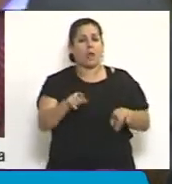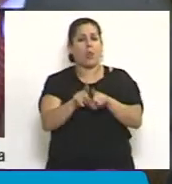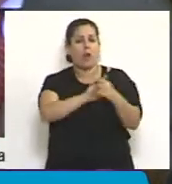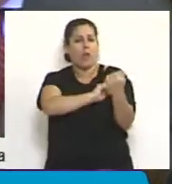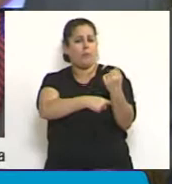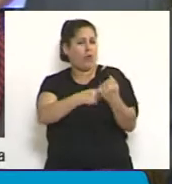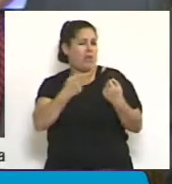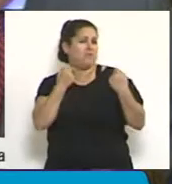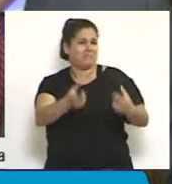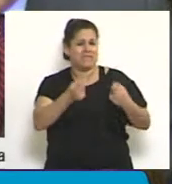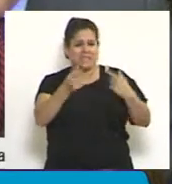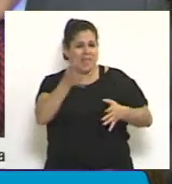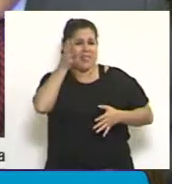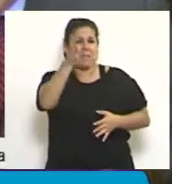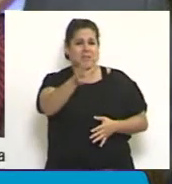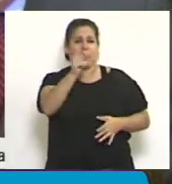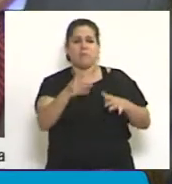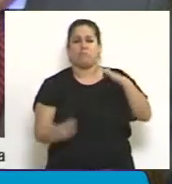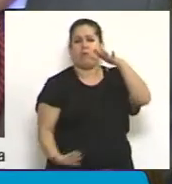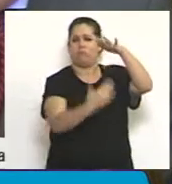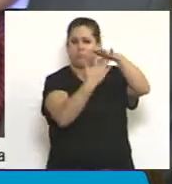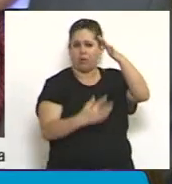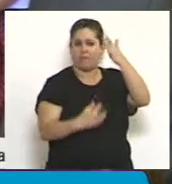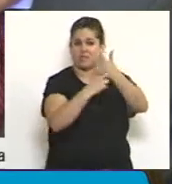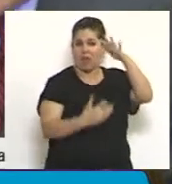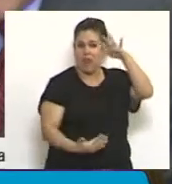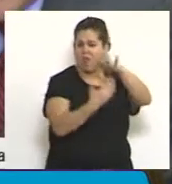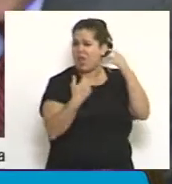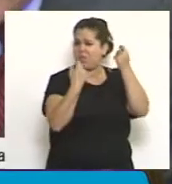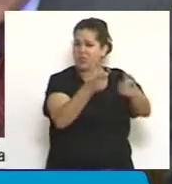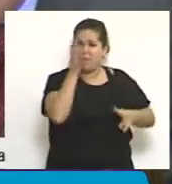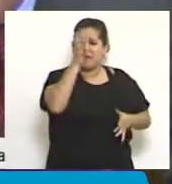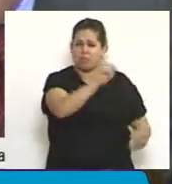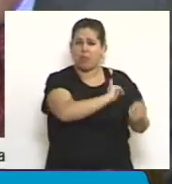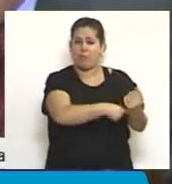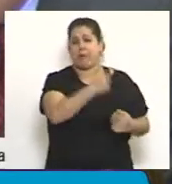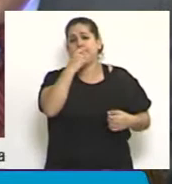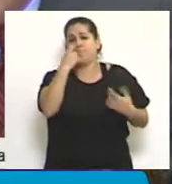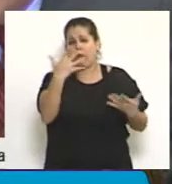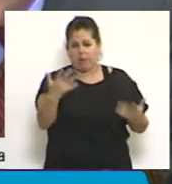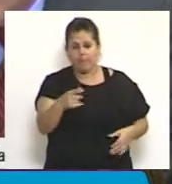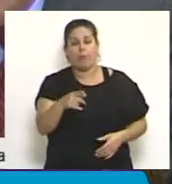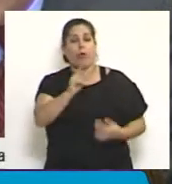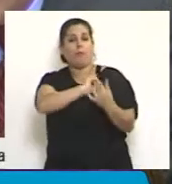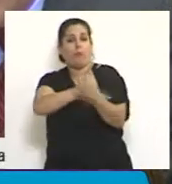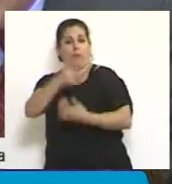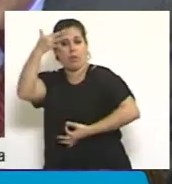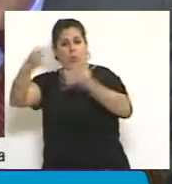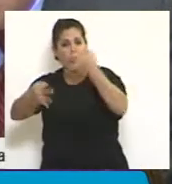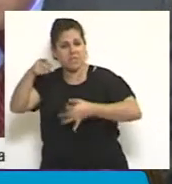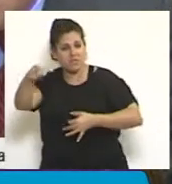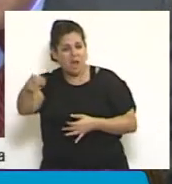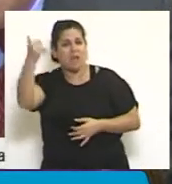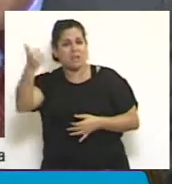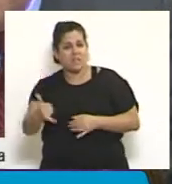poderes a este procurador. Fíjense, el Poder Judicial tiene como característica